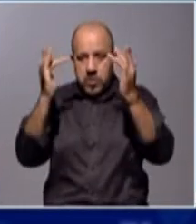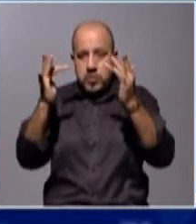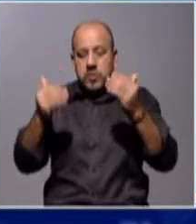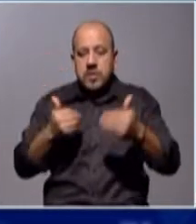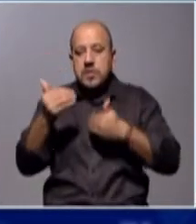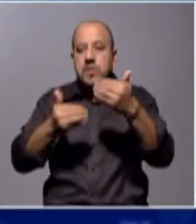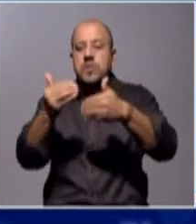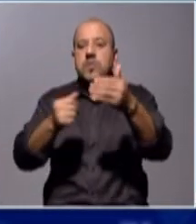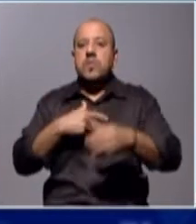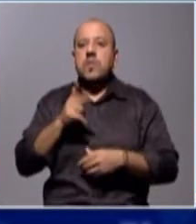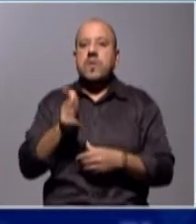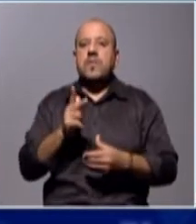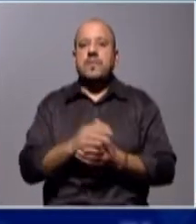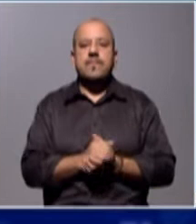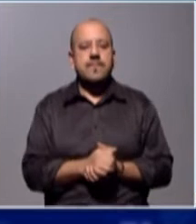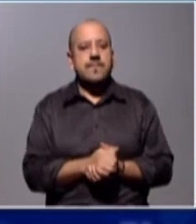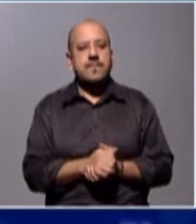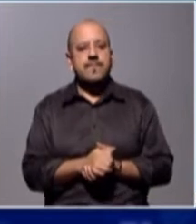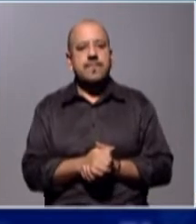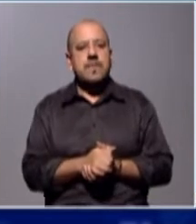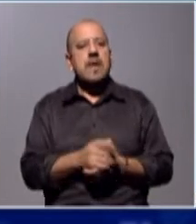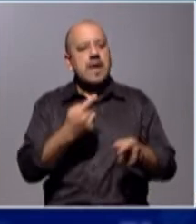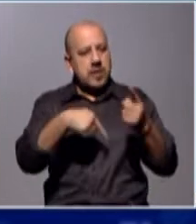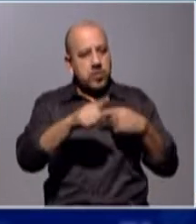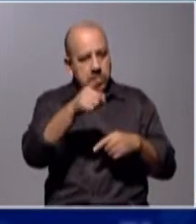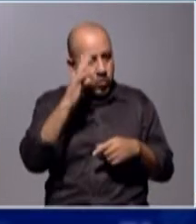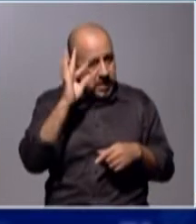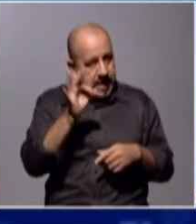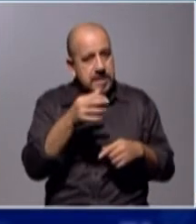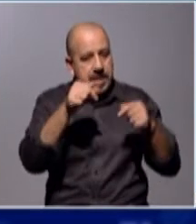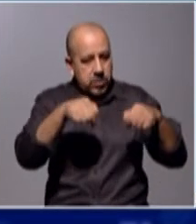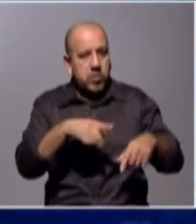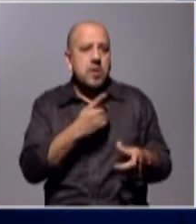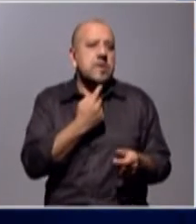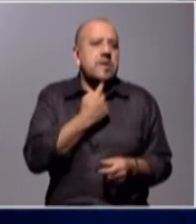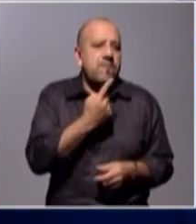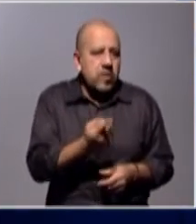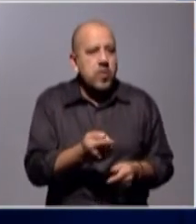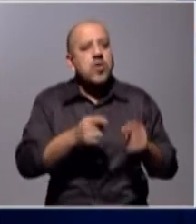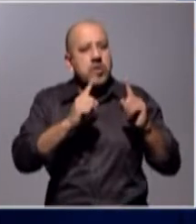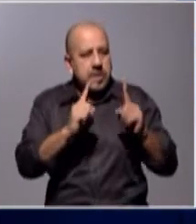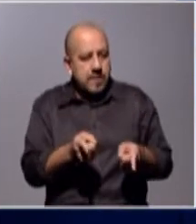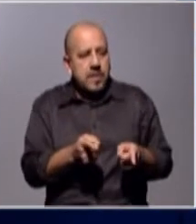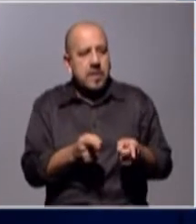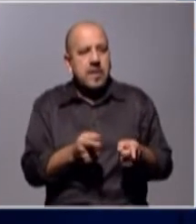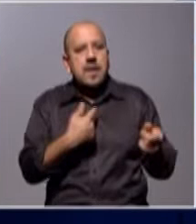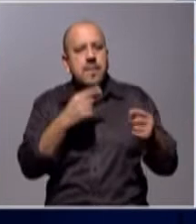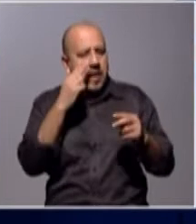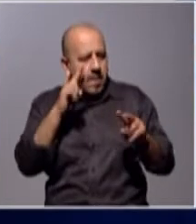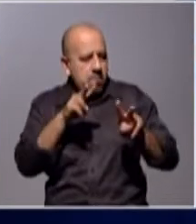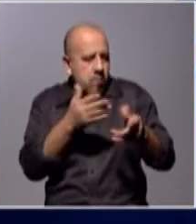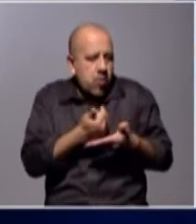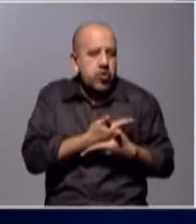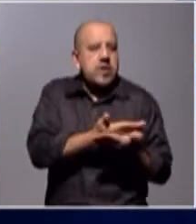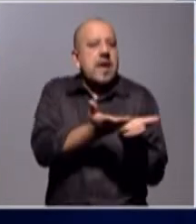desarrollo humano. O sea que crees que esto también sirvió de alguna manera como para visibilizar